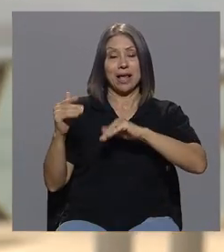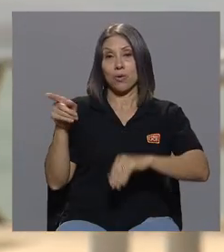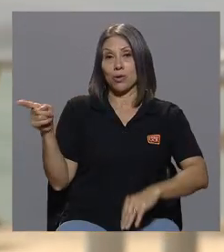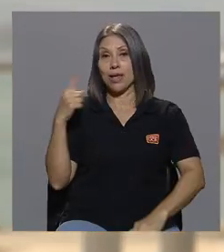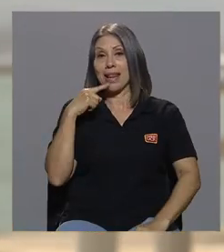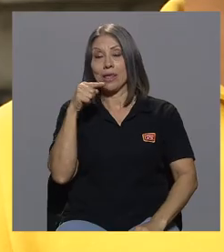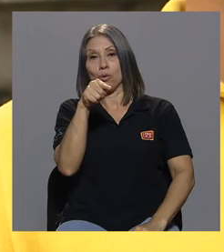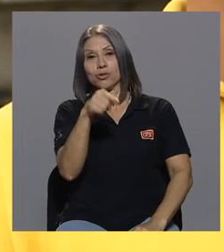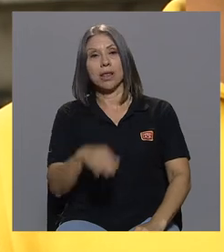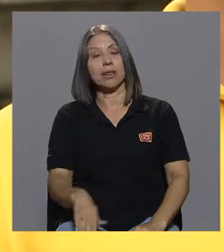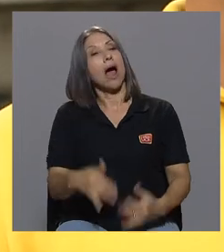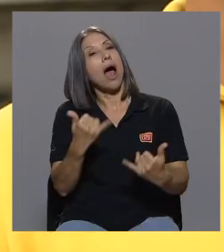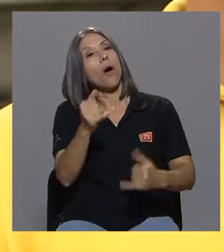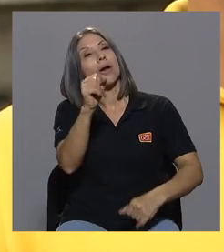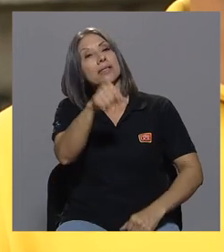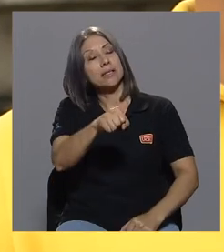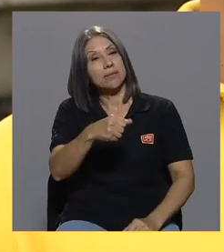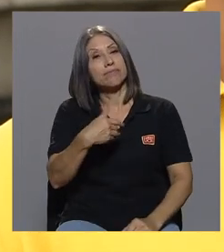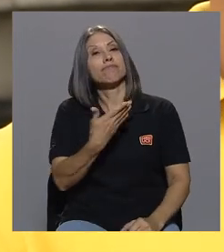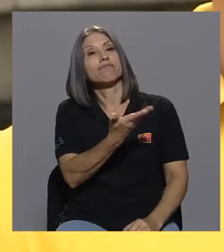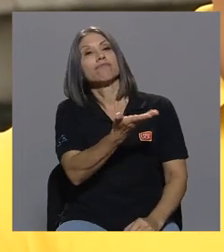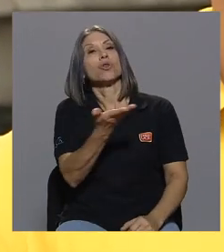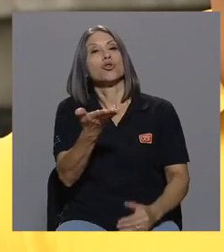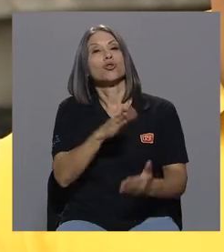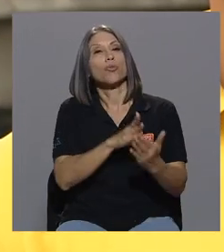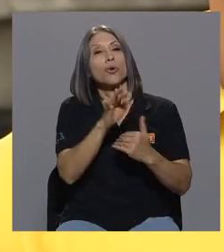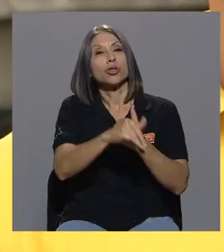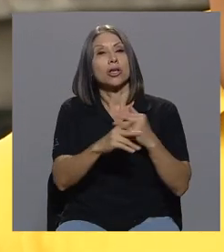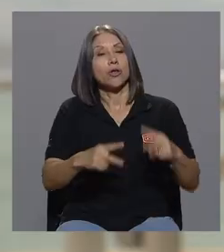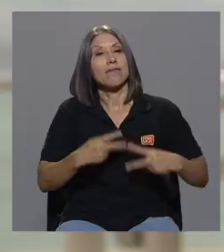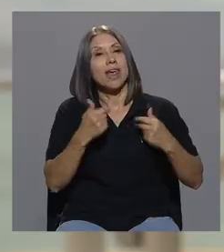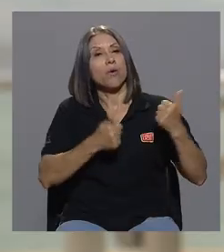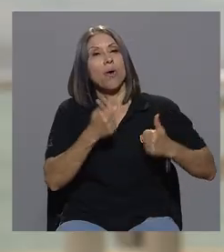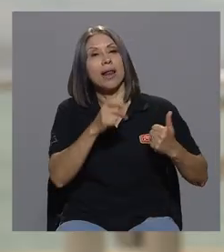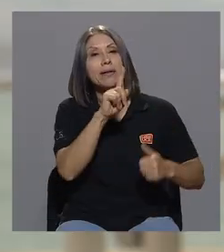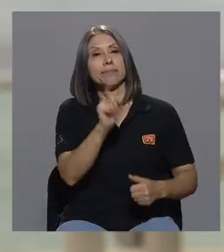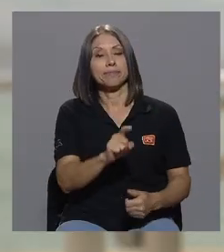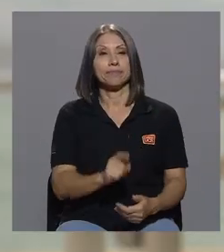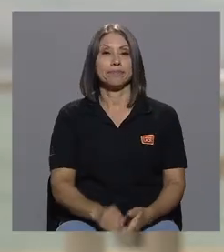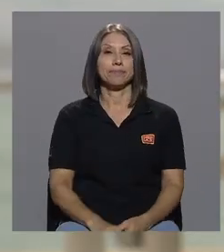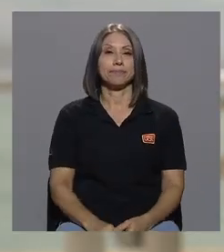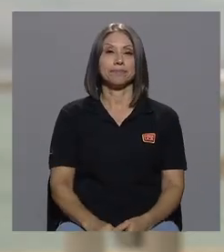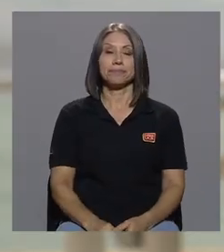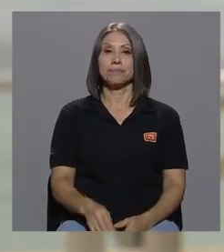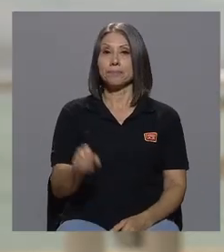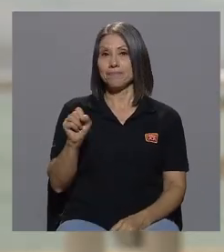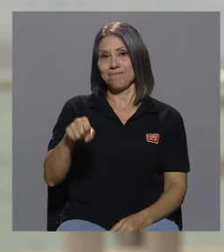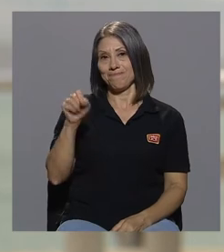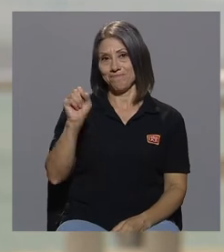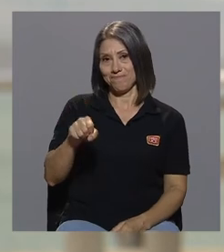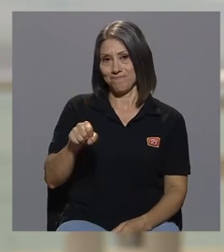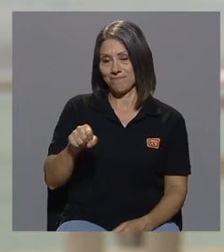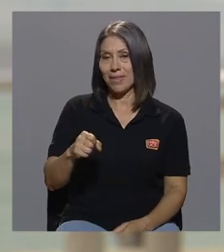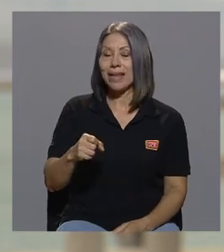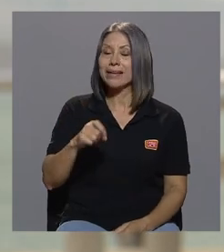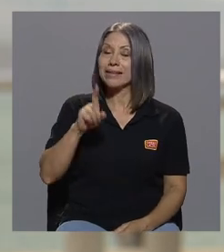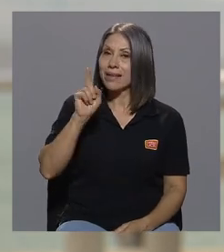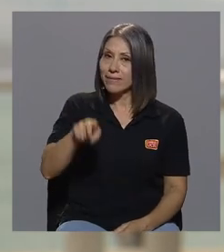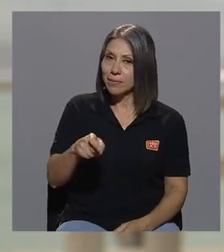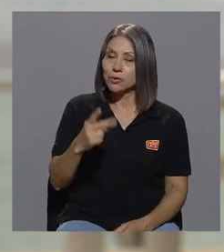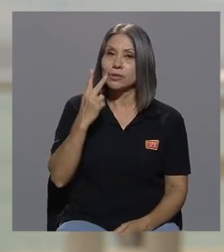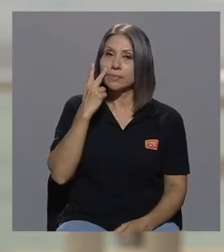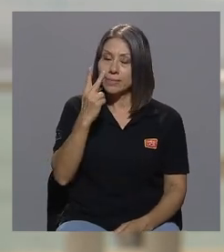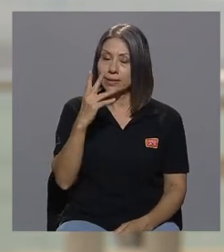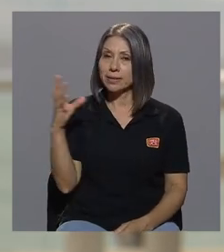don Mario ¿cuál es su proyecto de vida? Sí no podemos obviar las brechas Marlon que existen